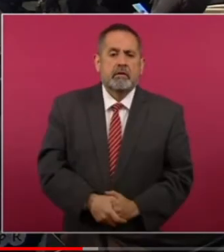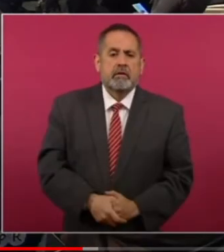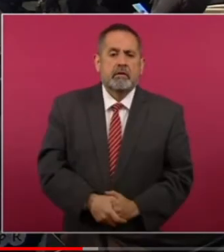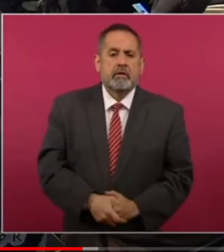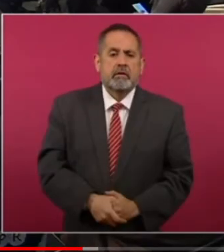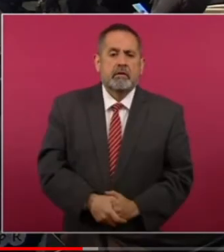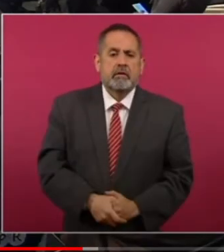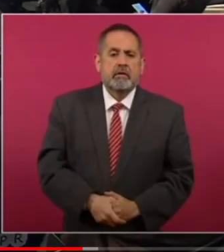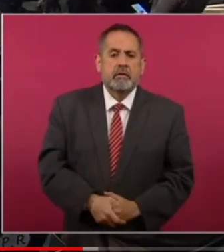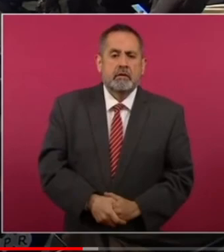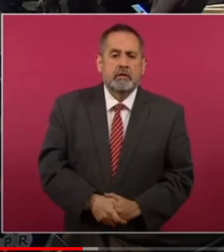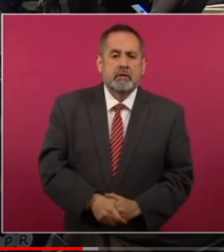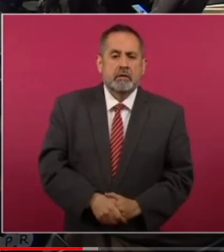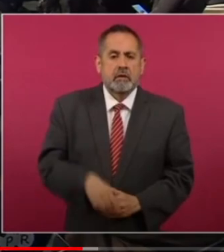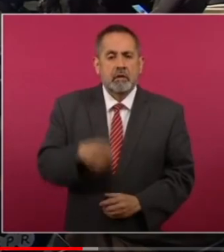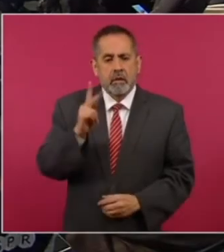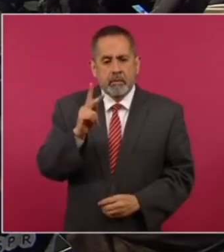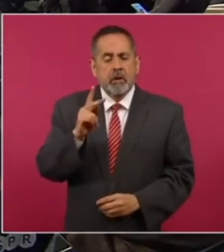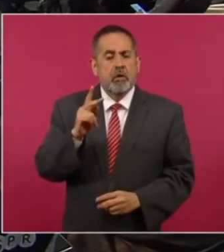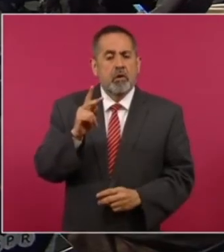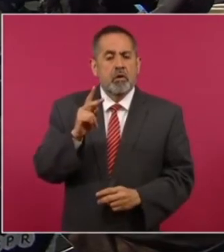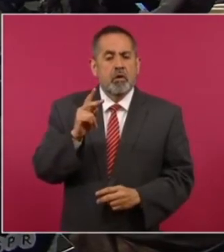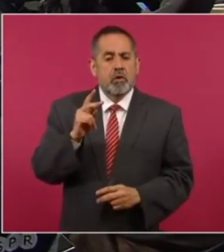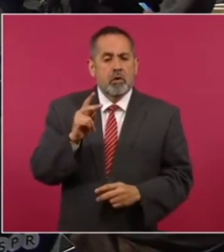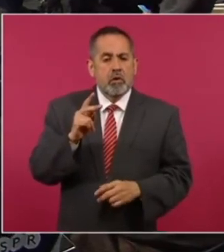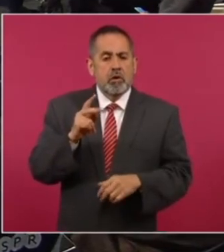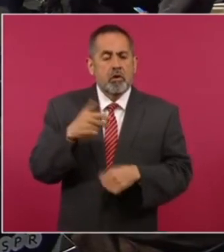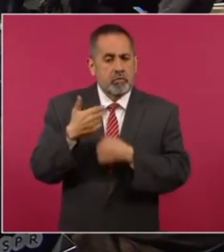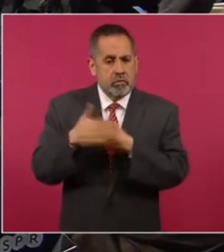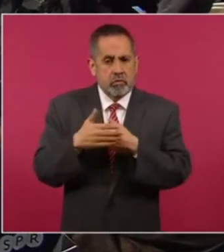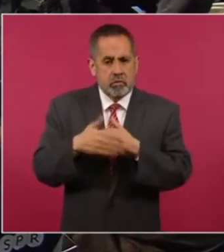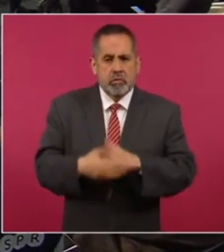rápidamente pero vamos a... vamos...